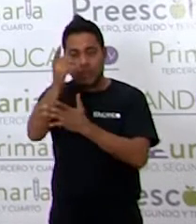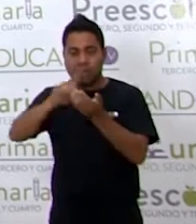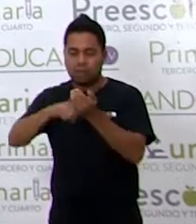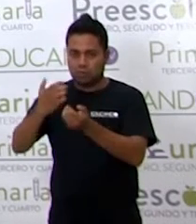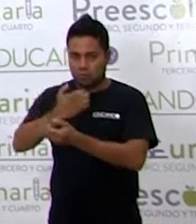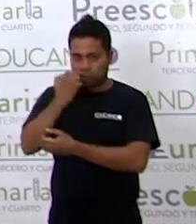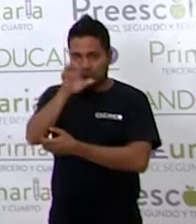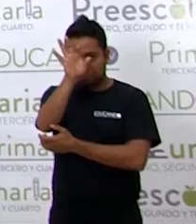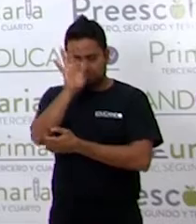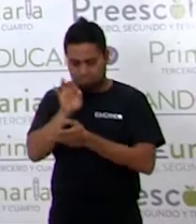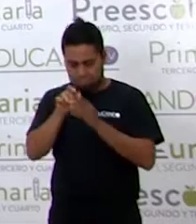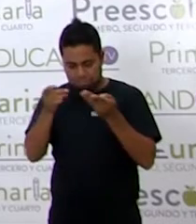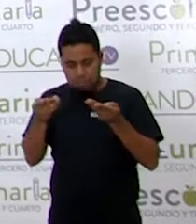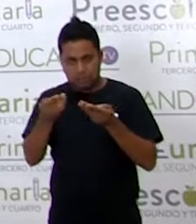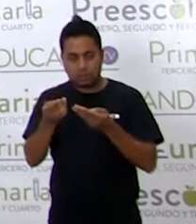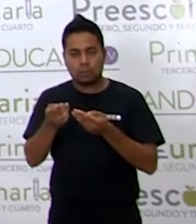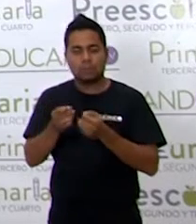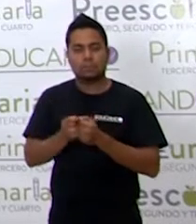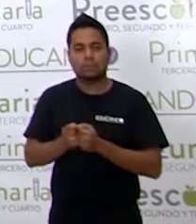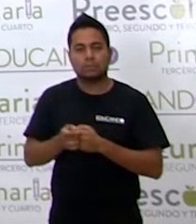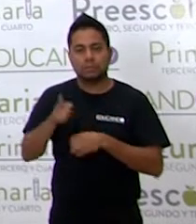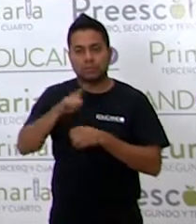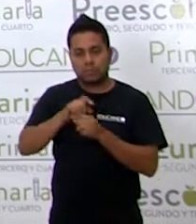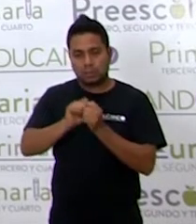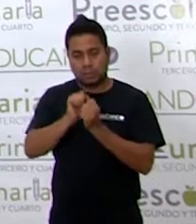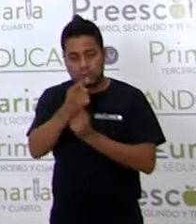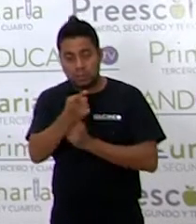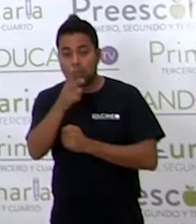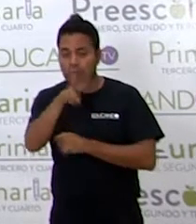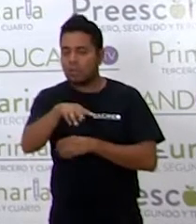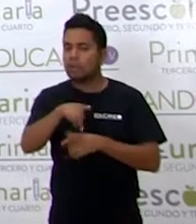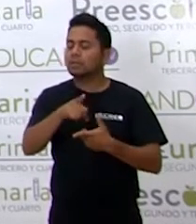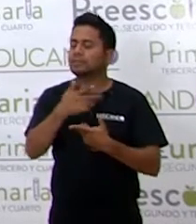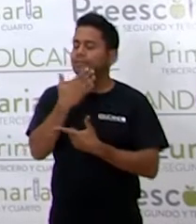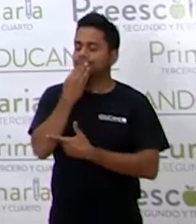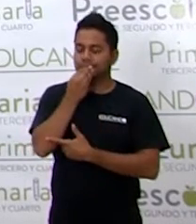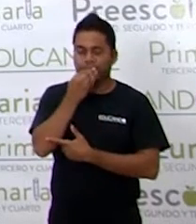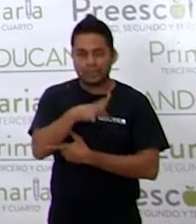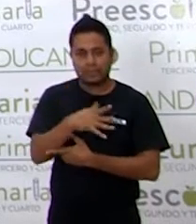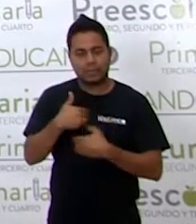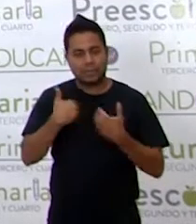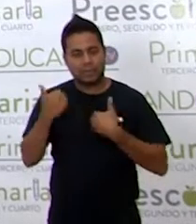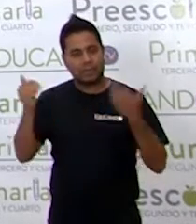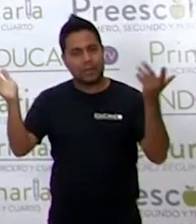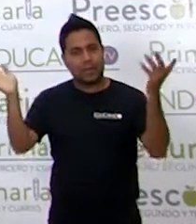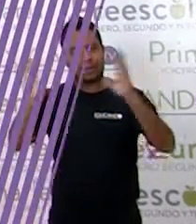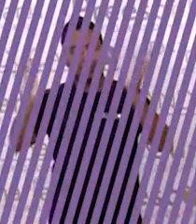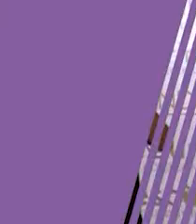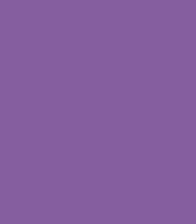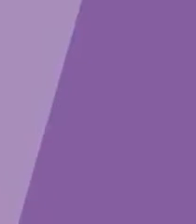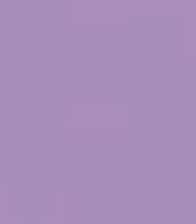Un día Con él Está muy Colorido Y divertido Adiós